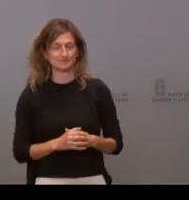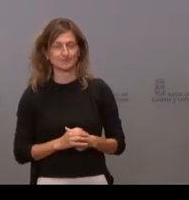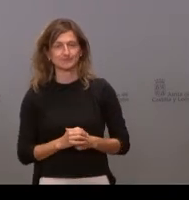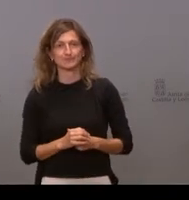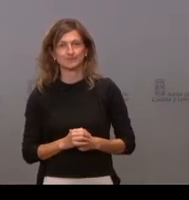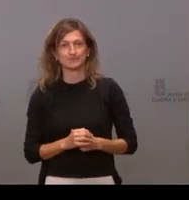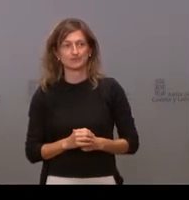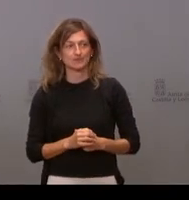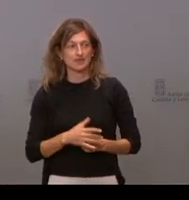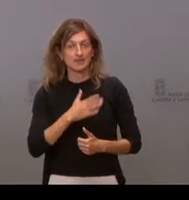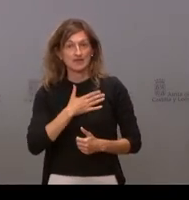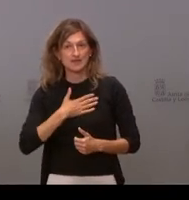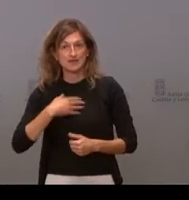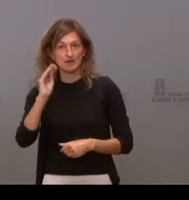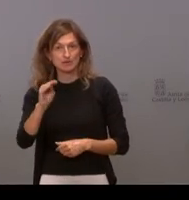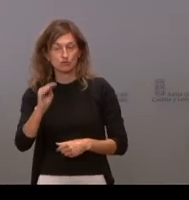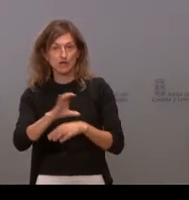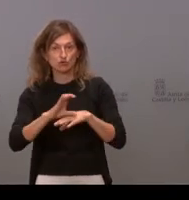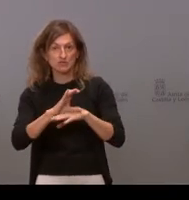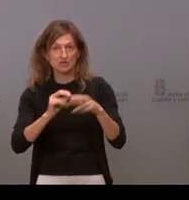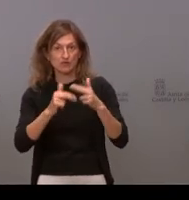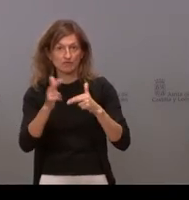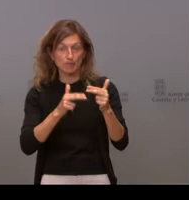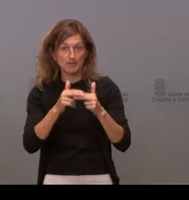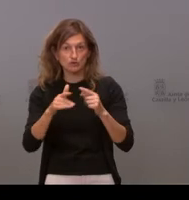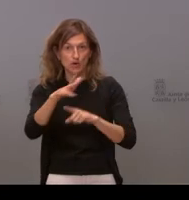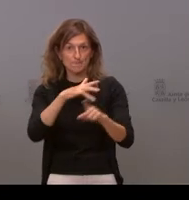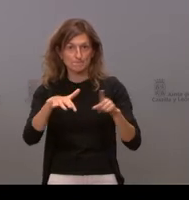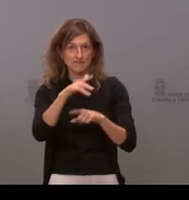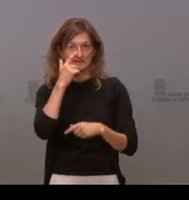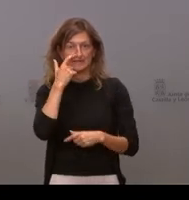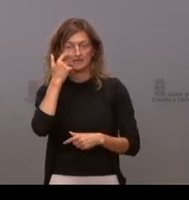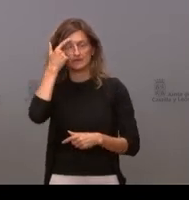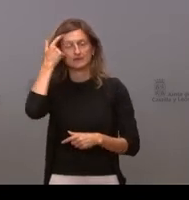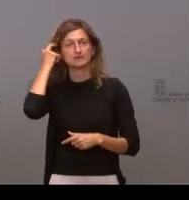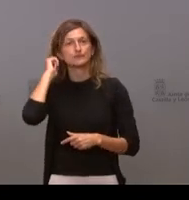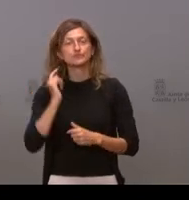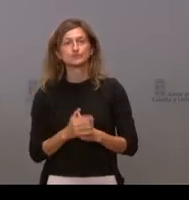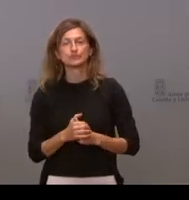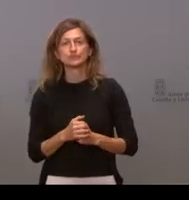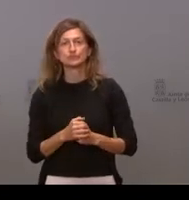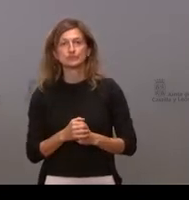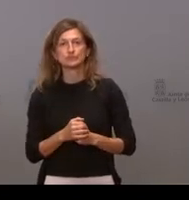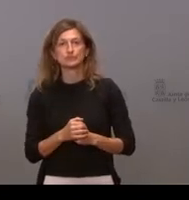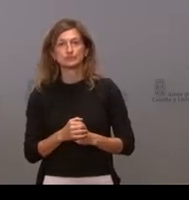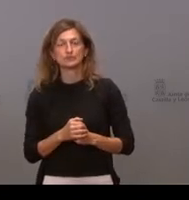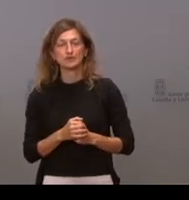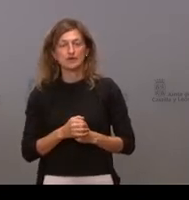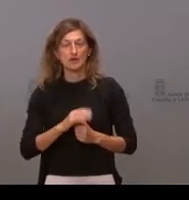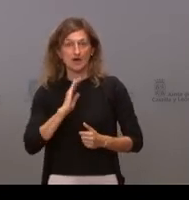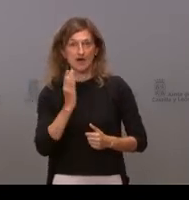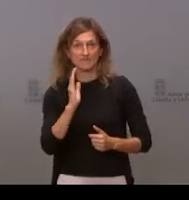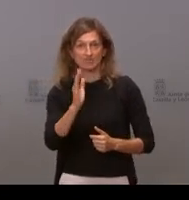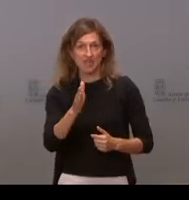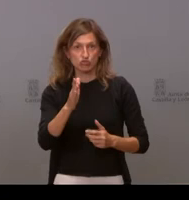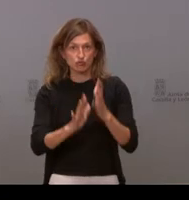yo quería preguntarle al consejero de Fomento y Medio Ambiente por muchas declaraciones de afectados por el incendio